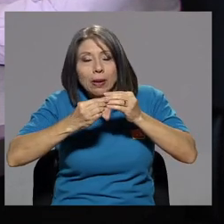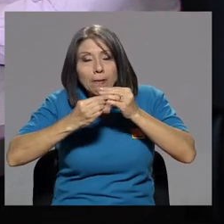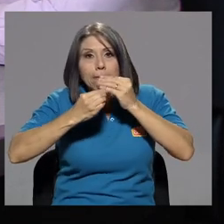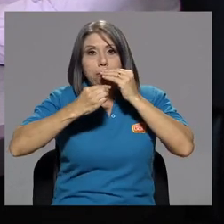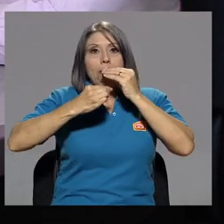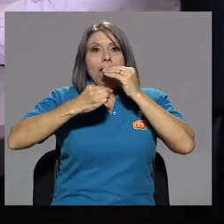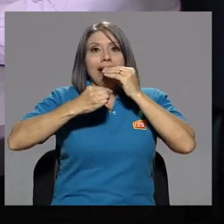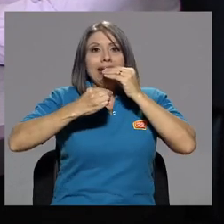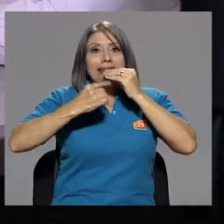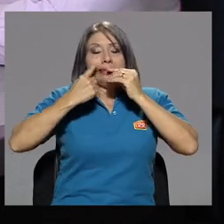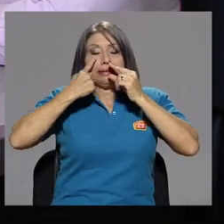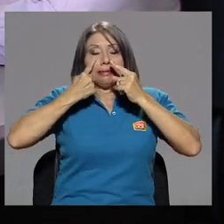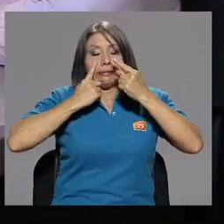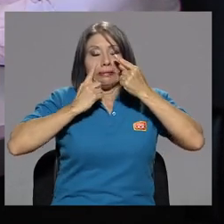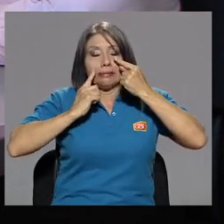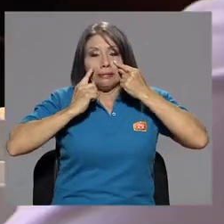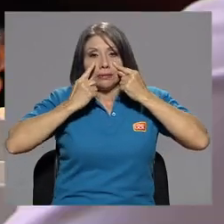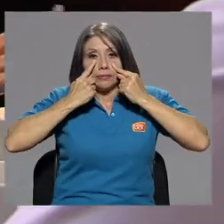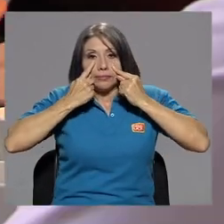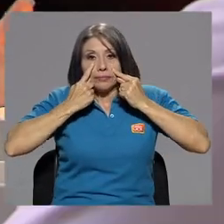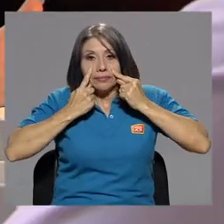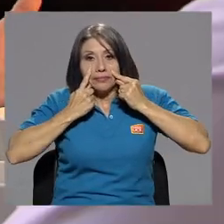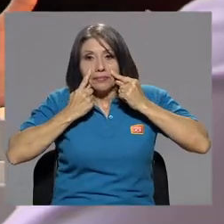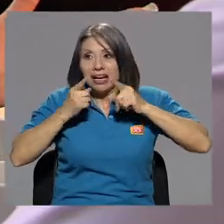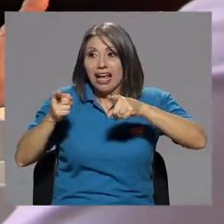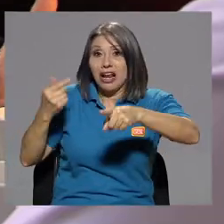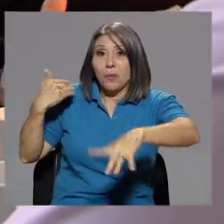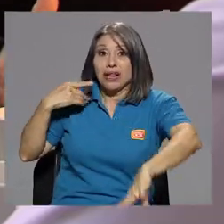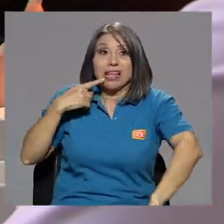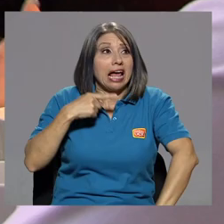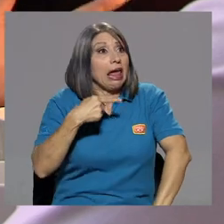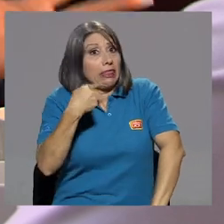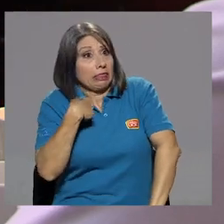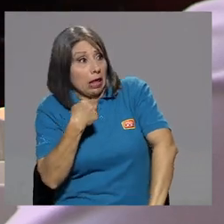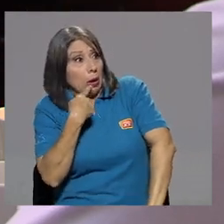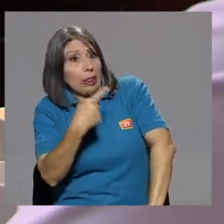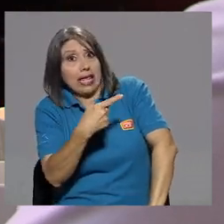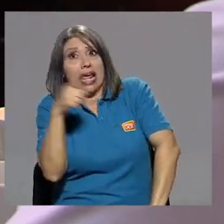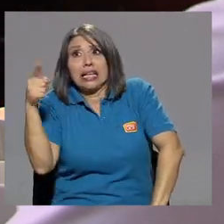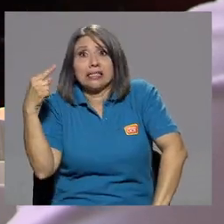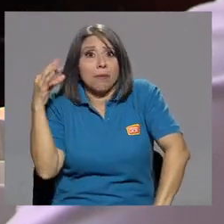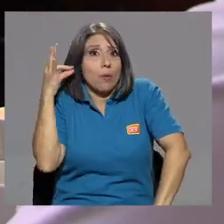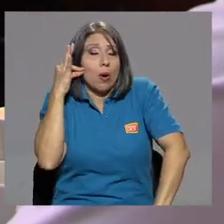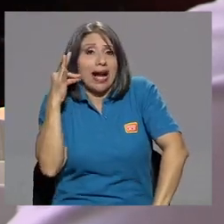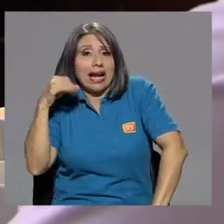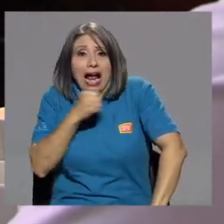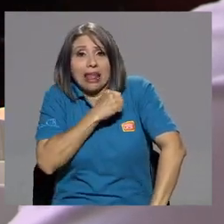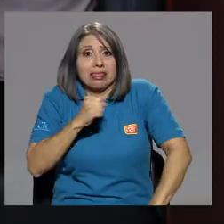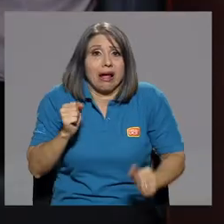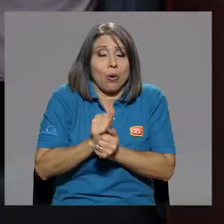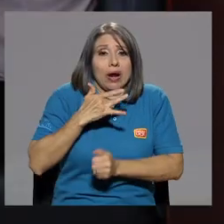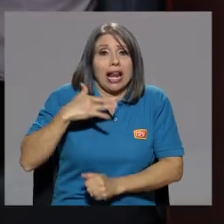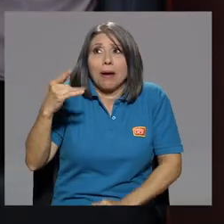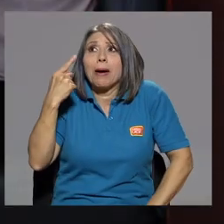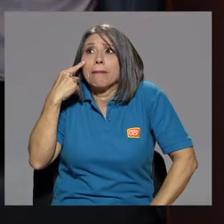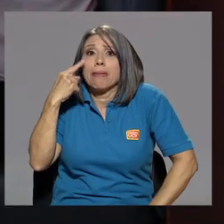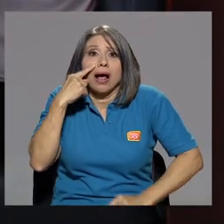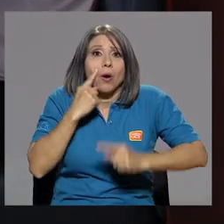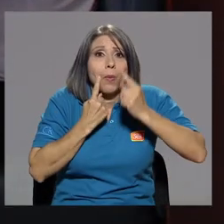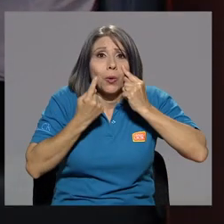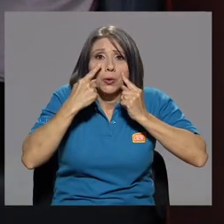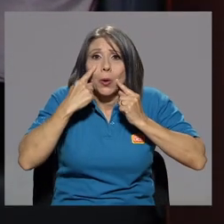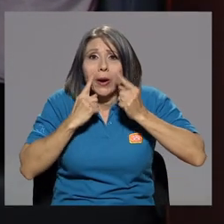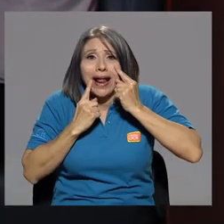salieron las lágrimas. Te lo dije, esa mujer canta con el alma. Y me estaba llevando cantando a